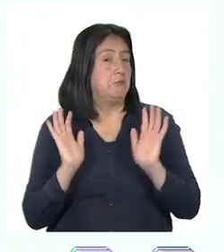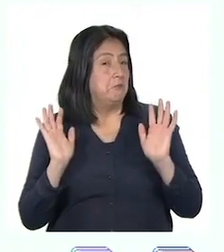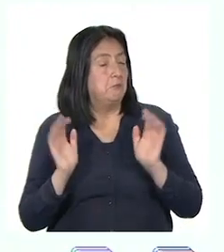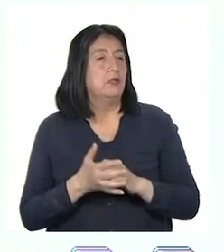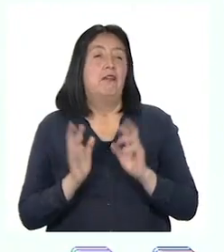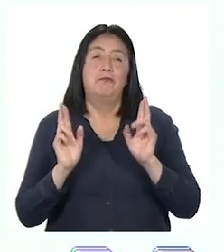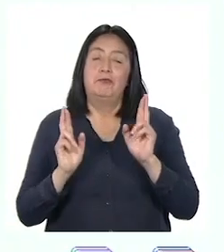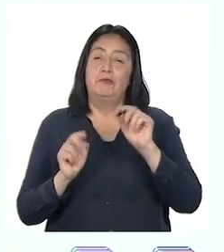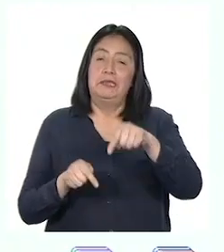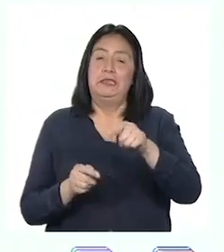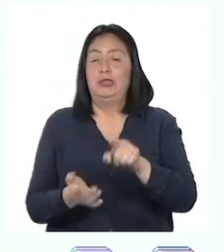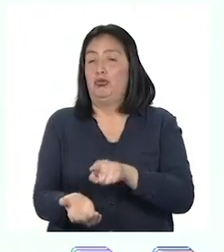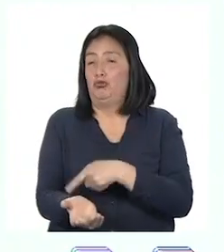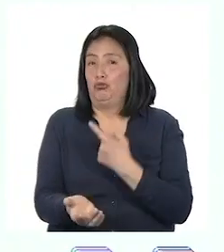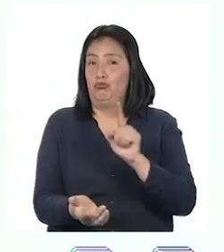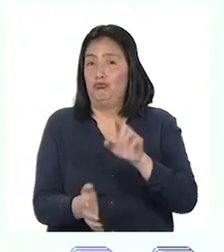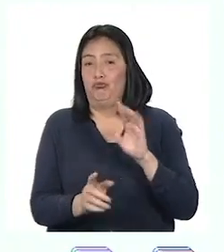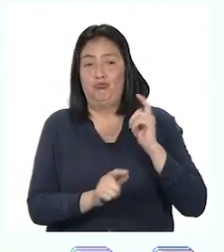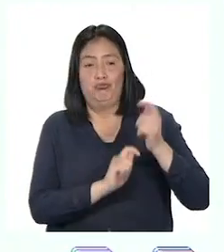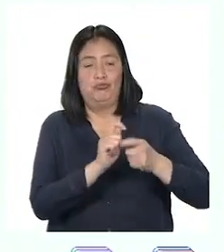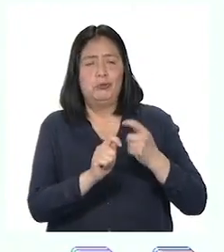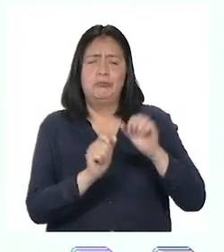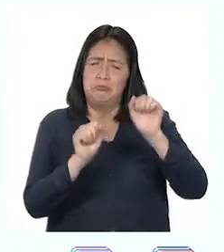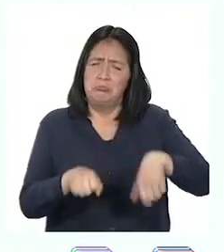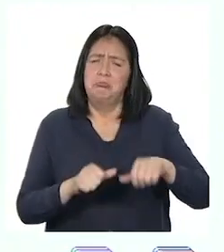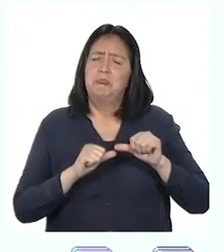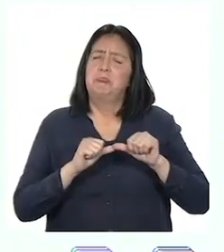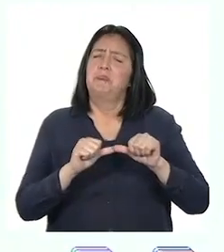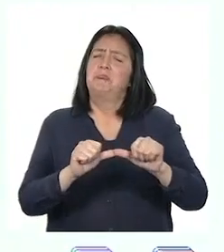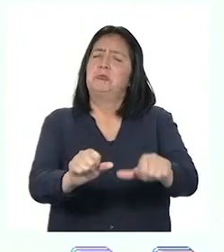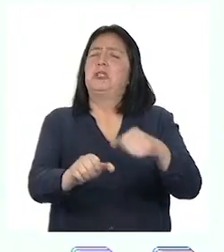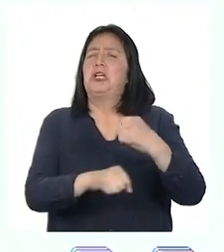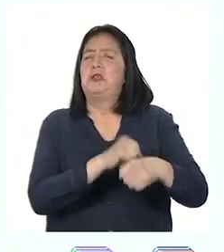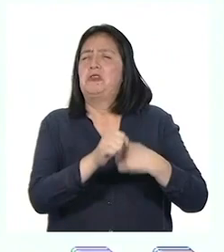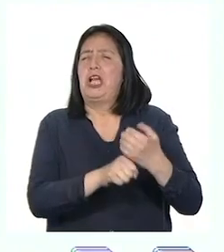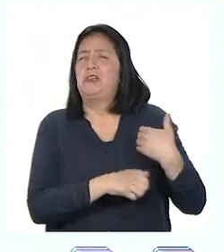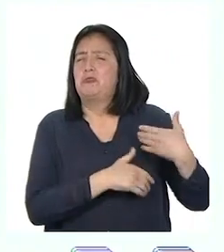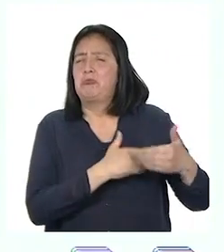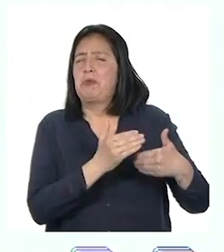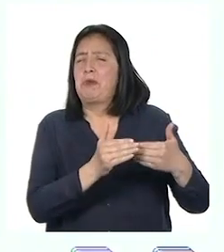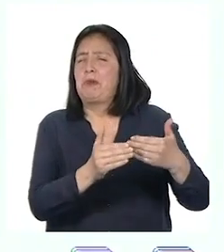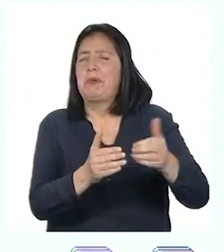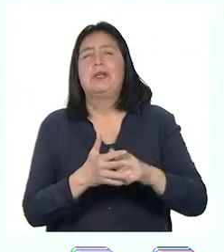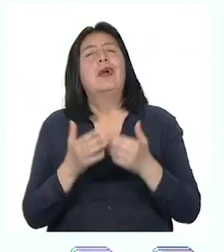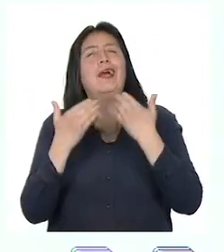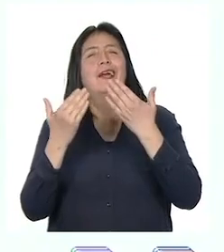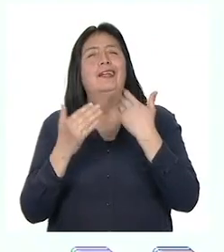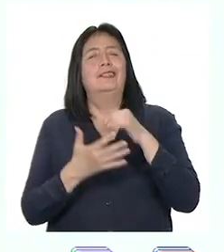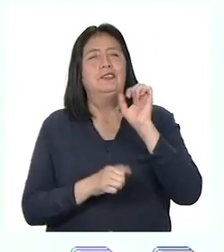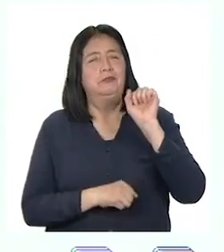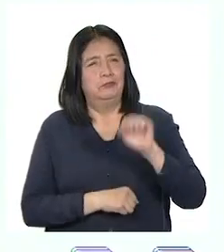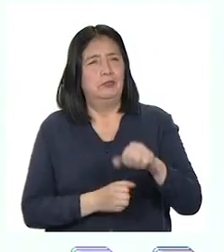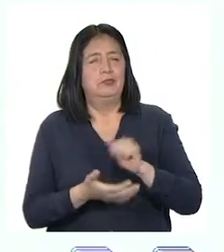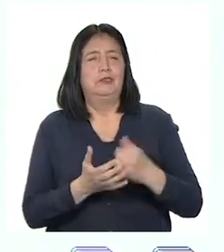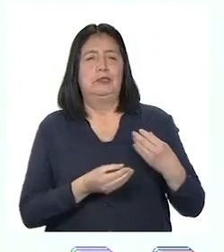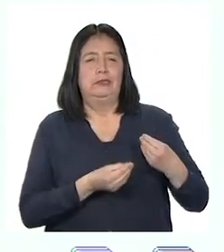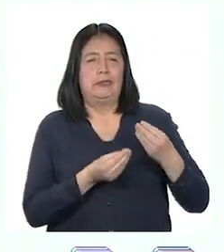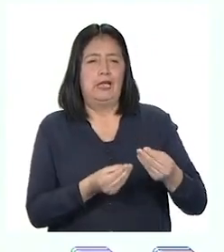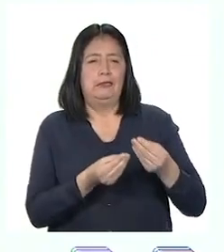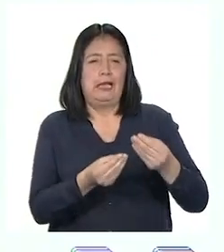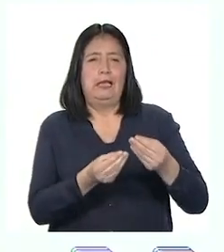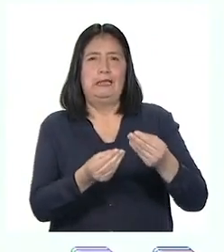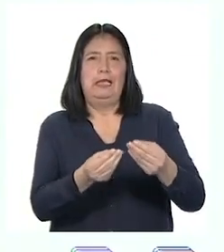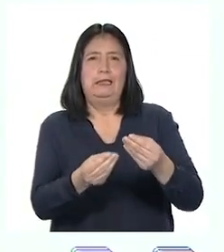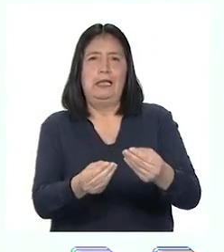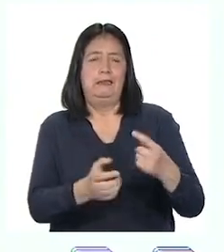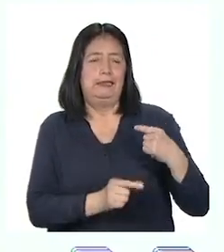Afortunadamente, estas costumbres y tradiciones se han mantenido a través del tiempo. Y eso se da gracias a que han sido transmitidas de